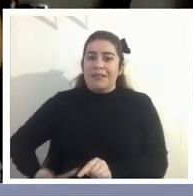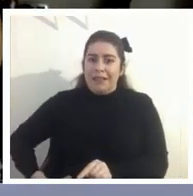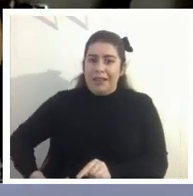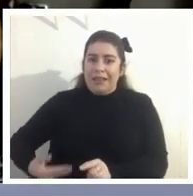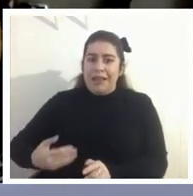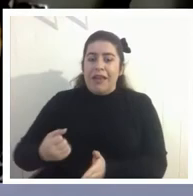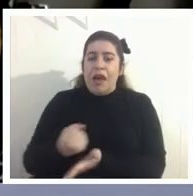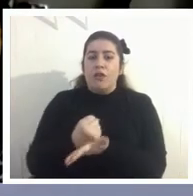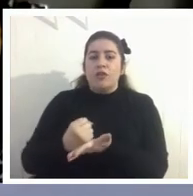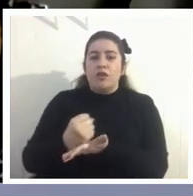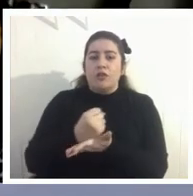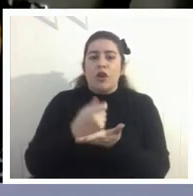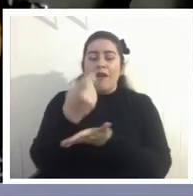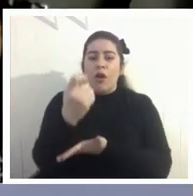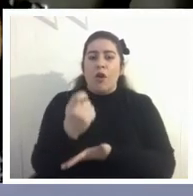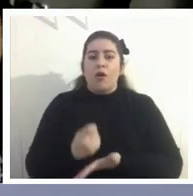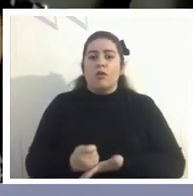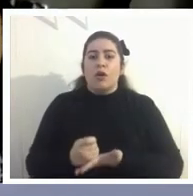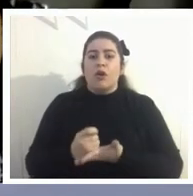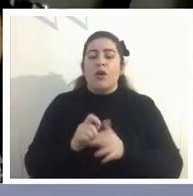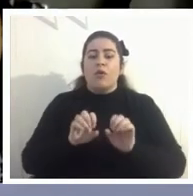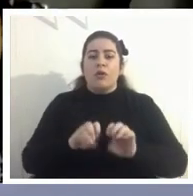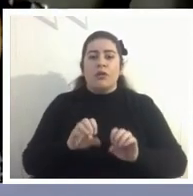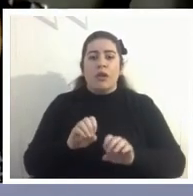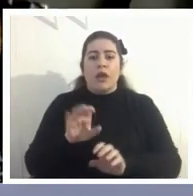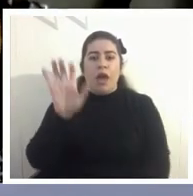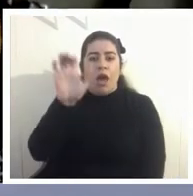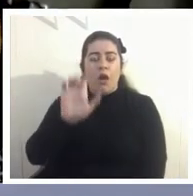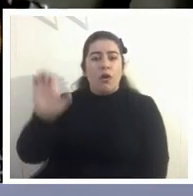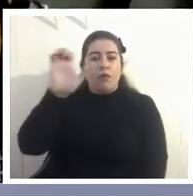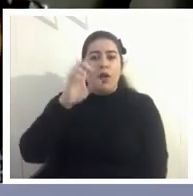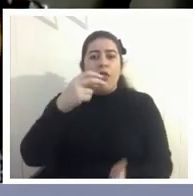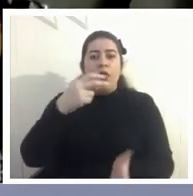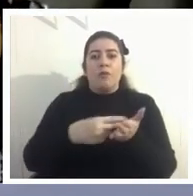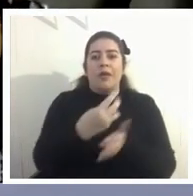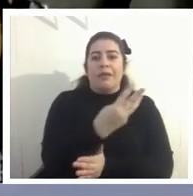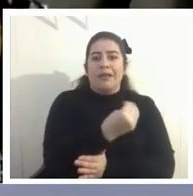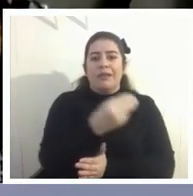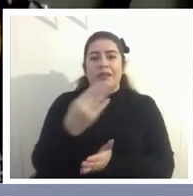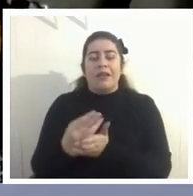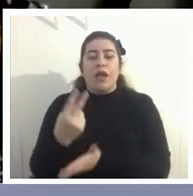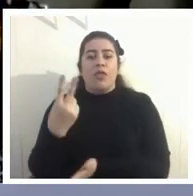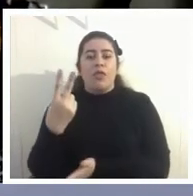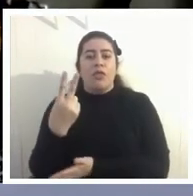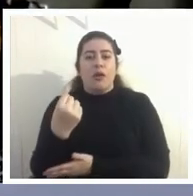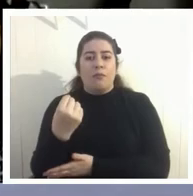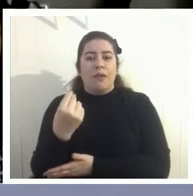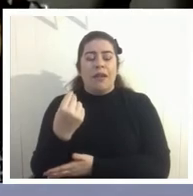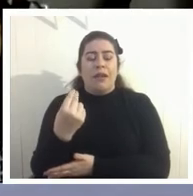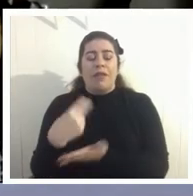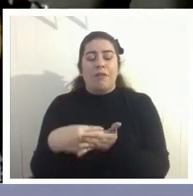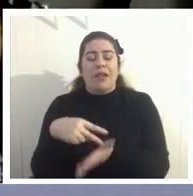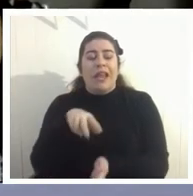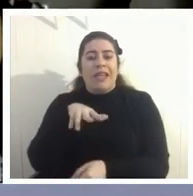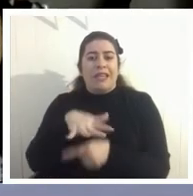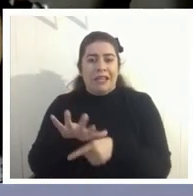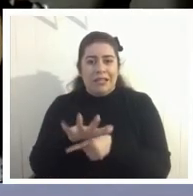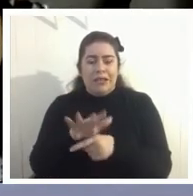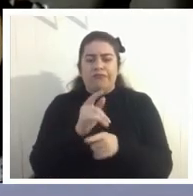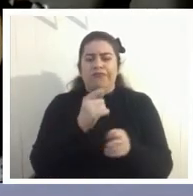evaluación educacional europea entre el 2013 y el 2015 y ha asesorado a distintas instituciones